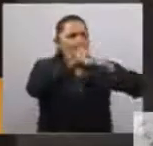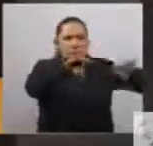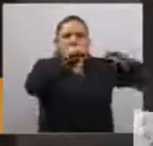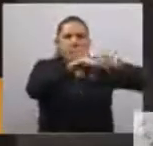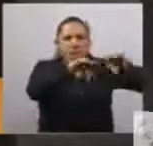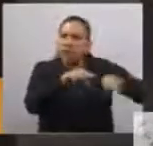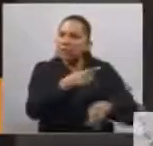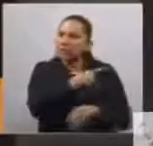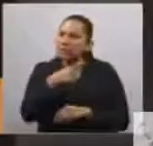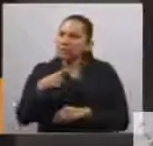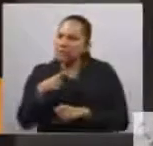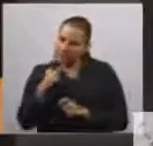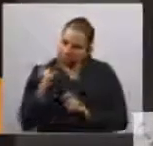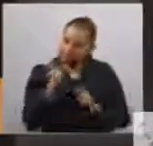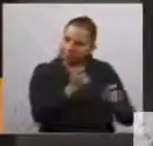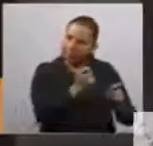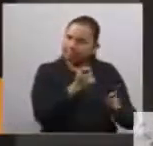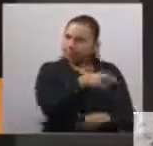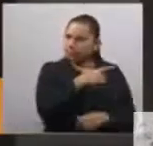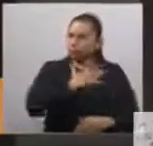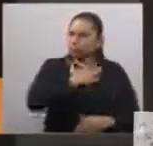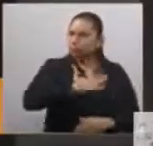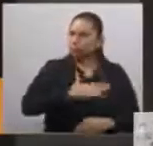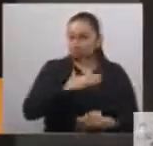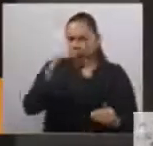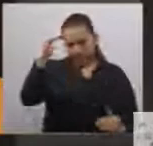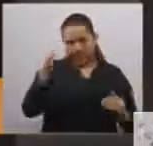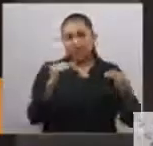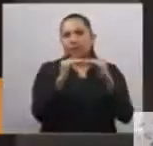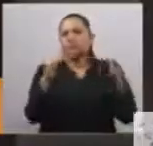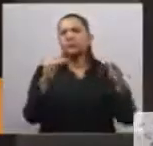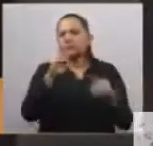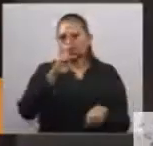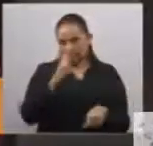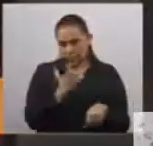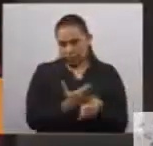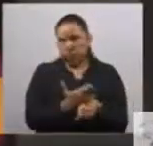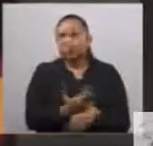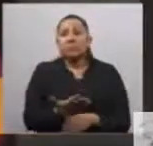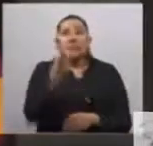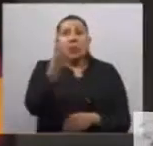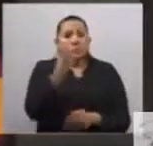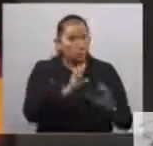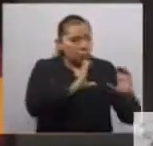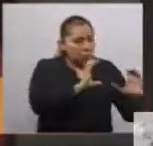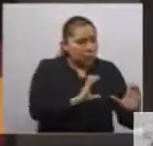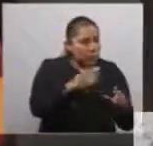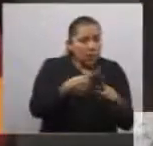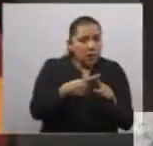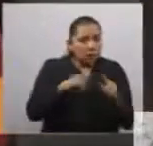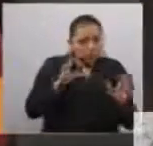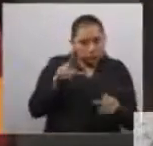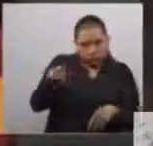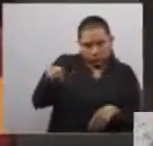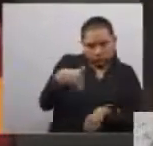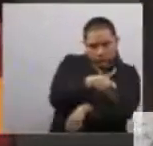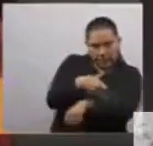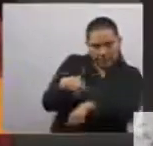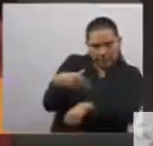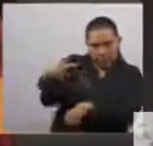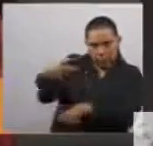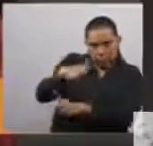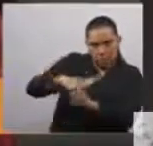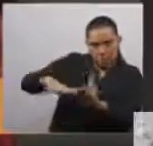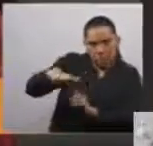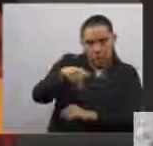considerados social y culturalmente como algo que atañe únicamente a cada familia y a los arreglos que se dan dentro del espacio